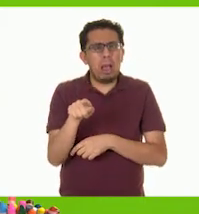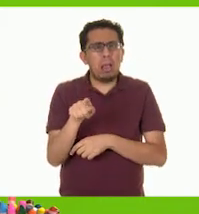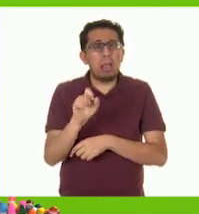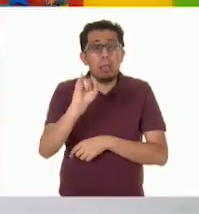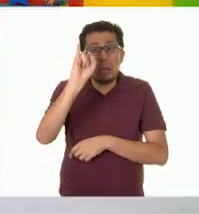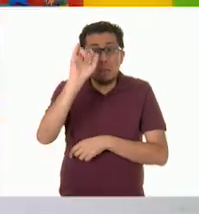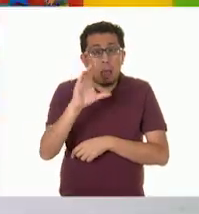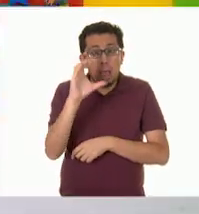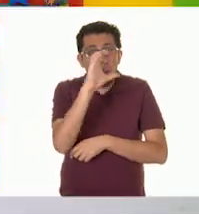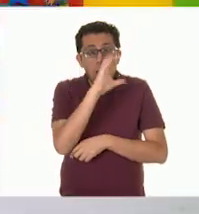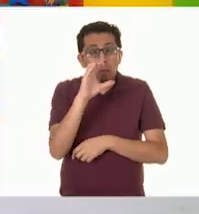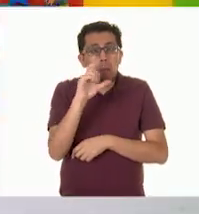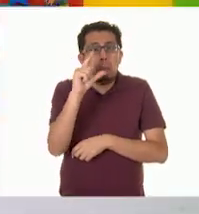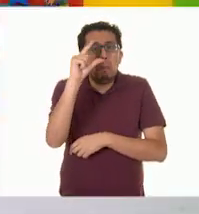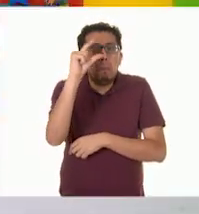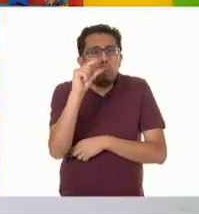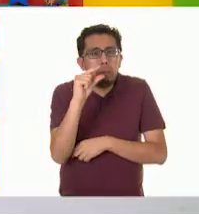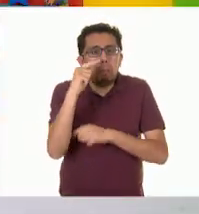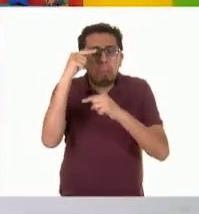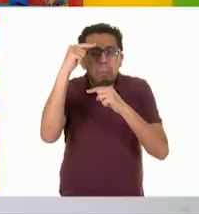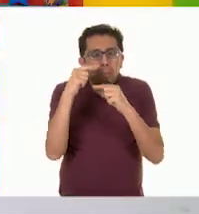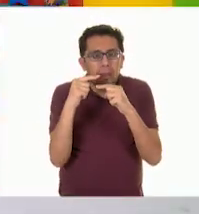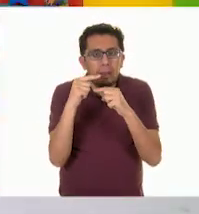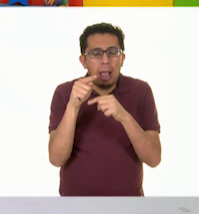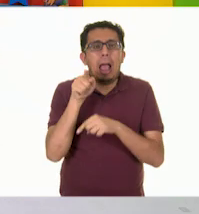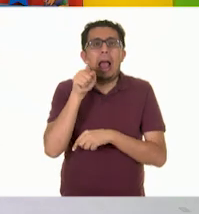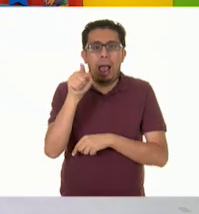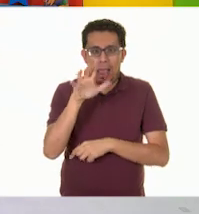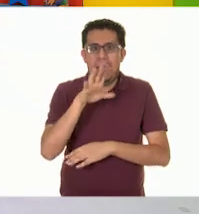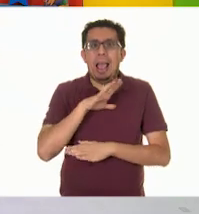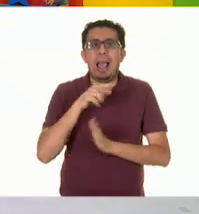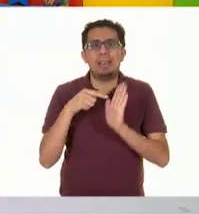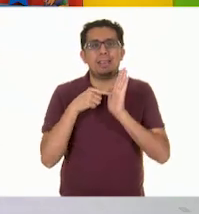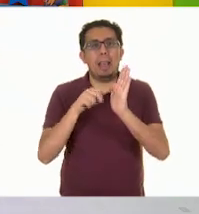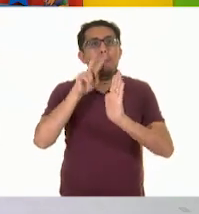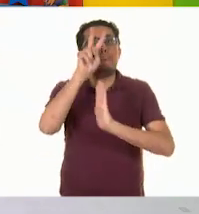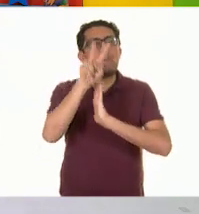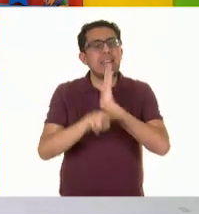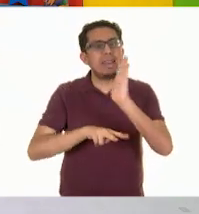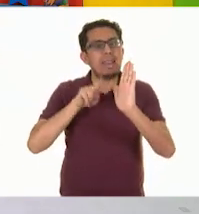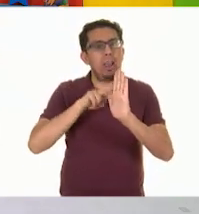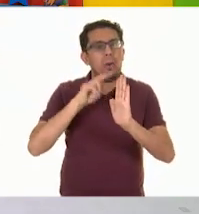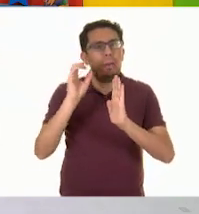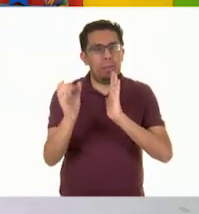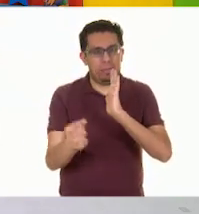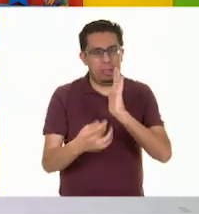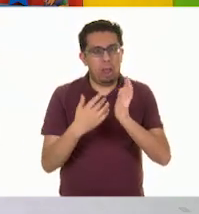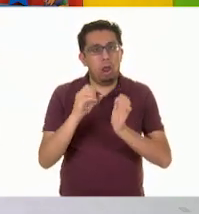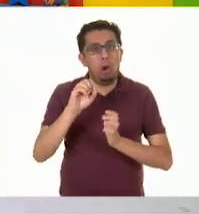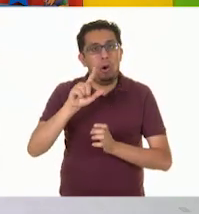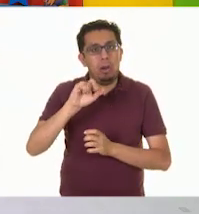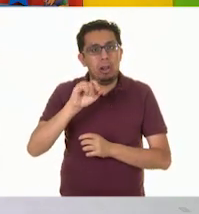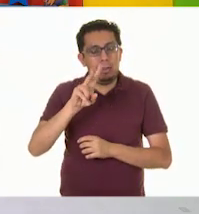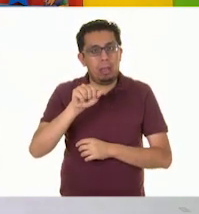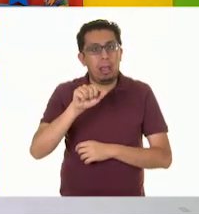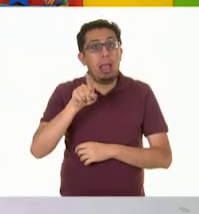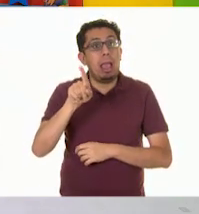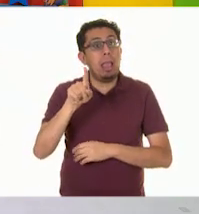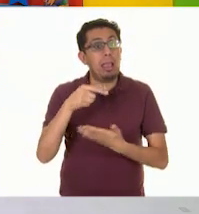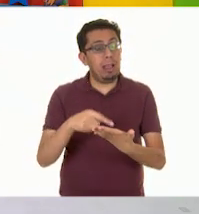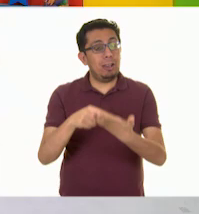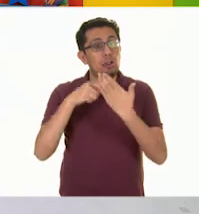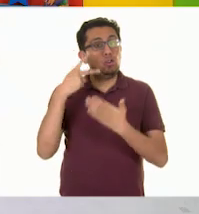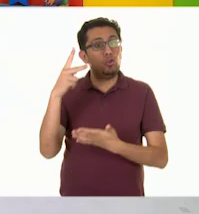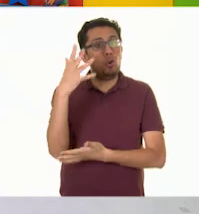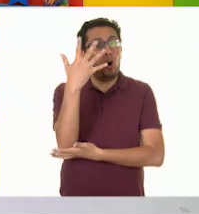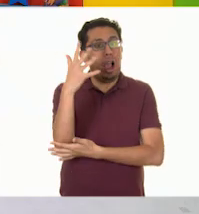Ah, pues para eso tenemos el video que Olivia nos envió. Ella nos mostrará su árbol de mandarina.